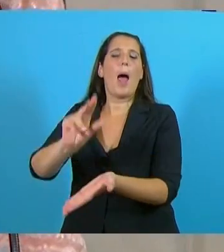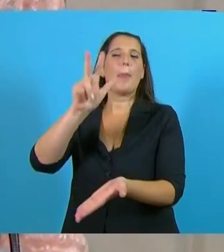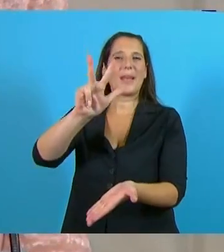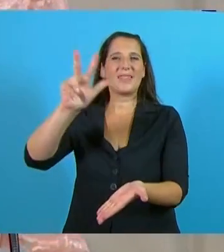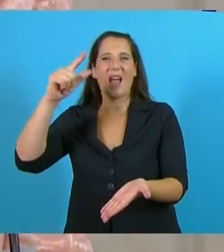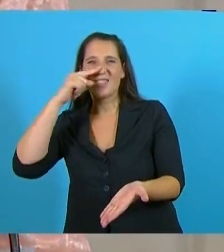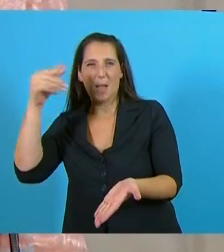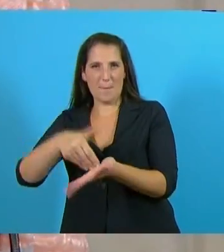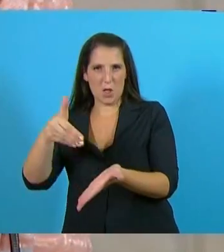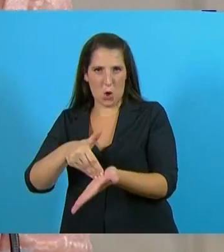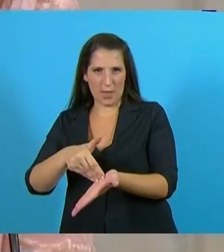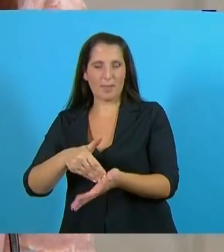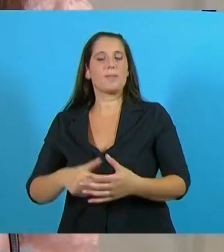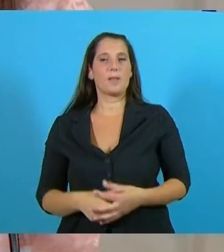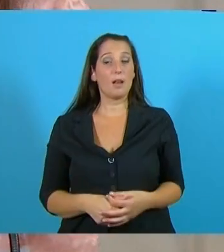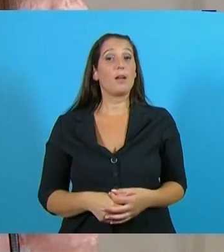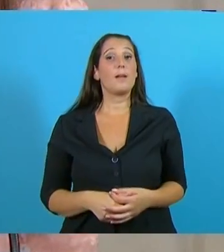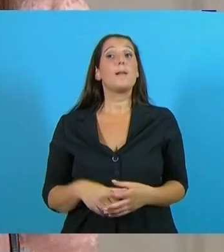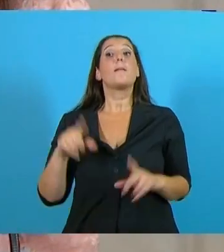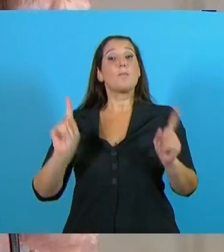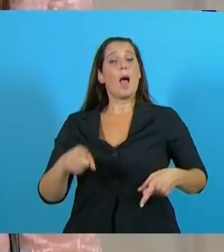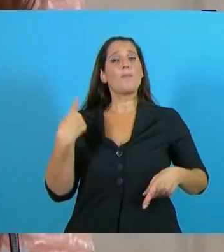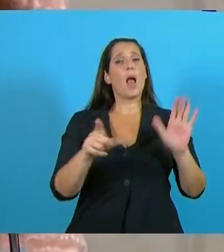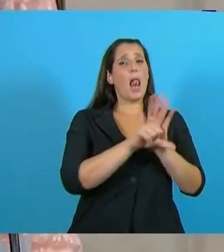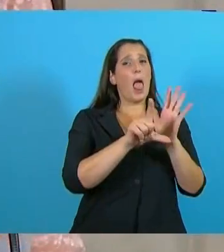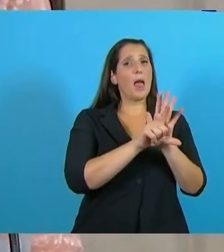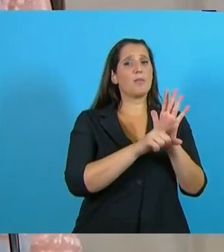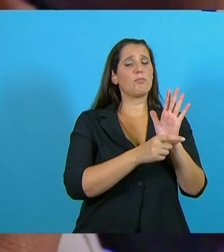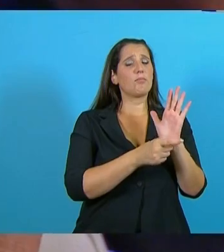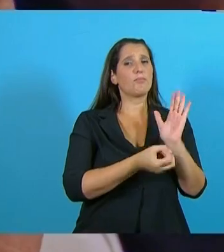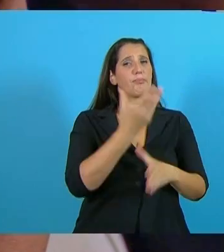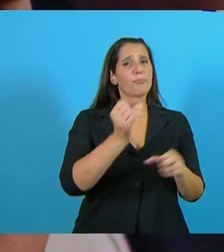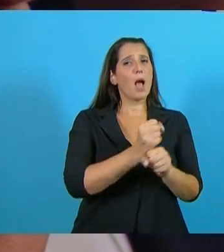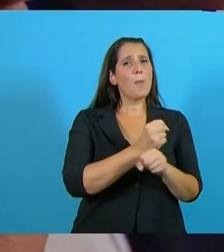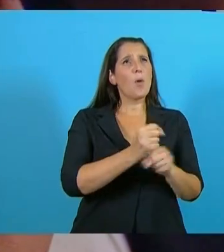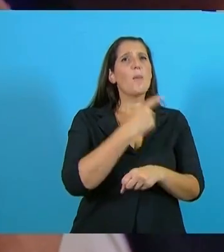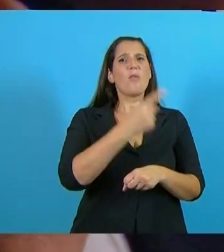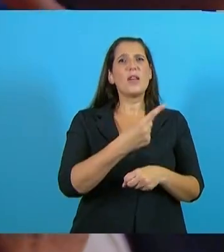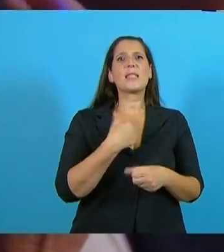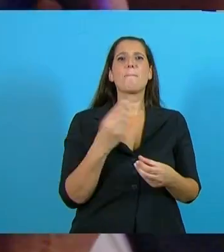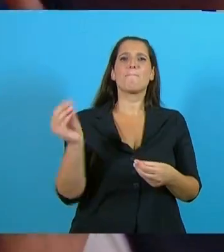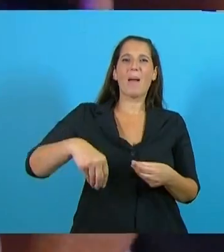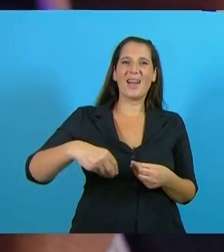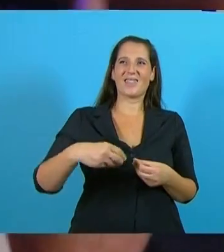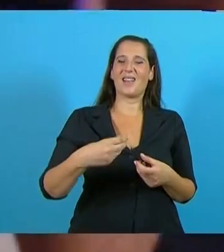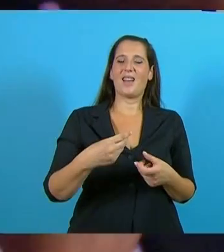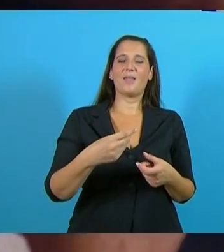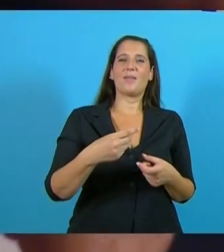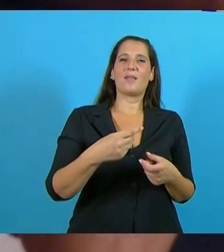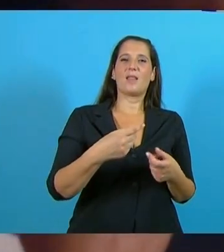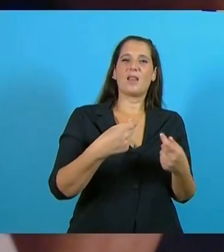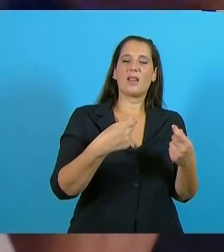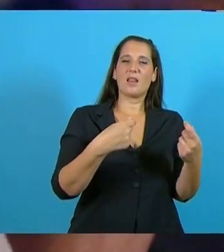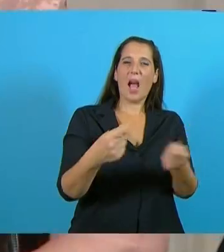la SOFCE, o sea, que es la que creamos también por ley, la que incrementó sus gastos de operación para la línea de Sarmiento,